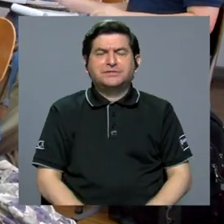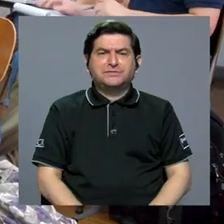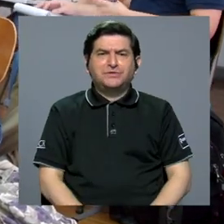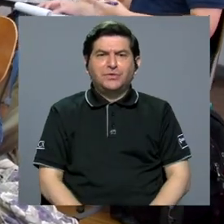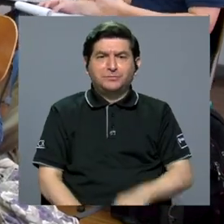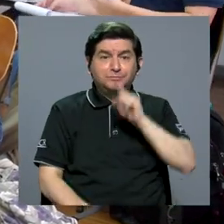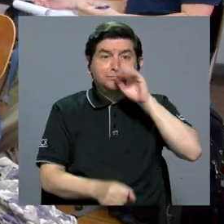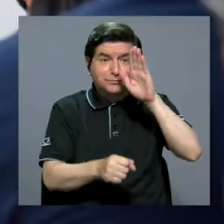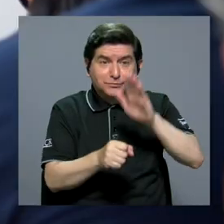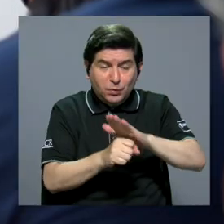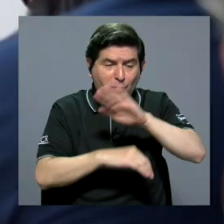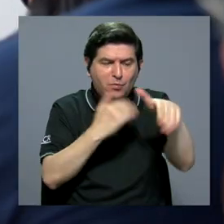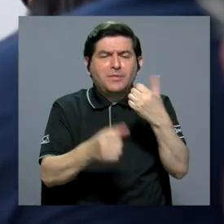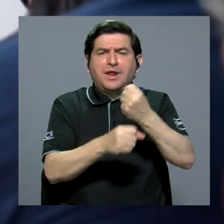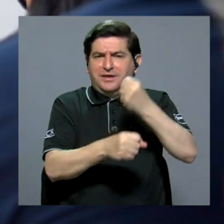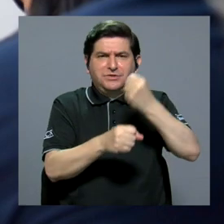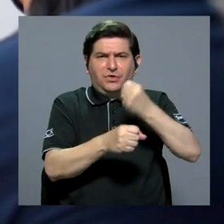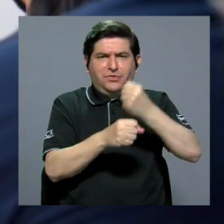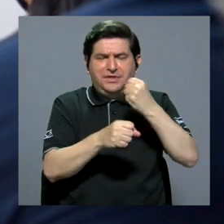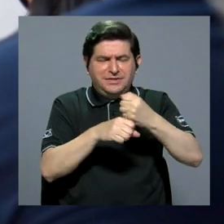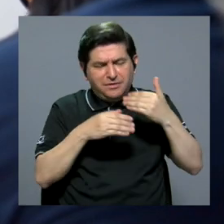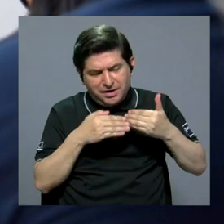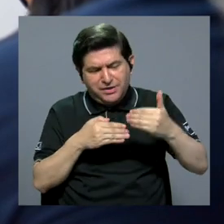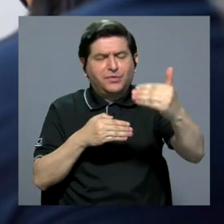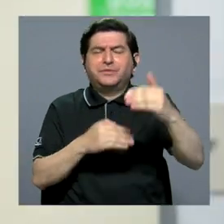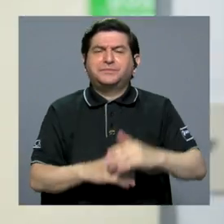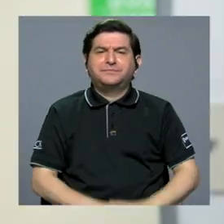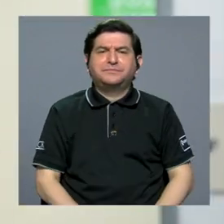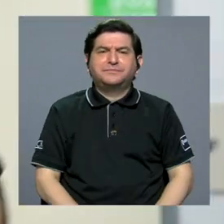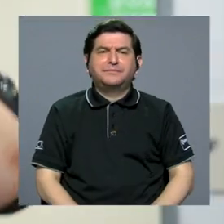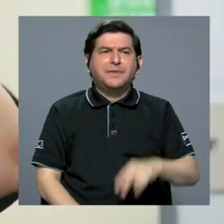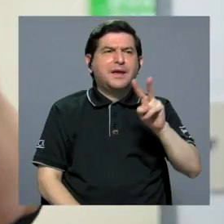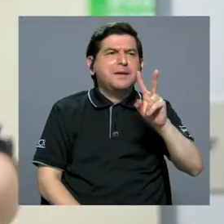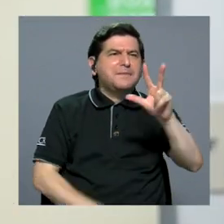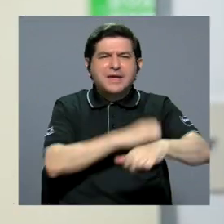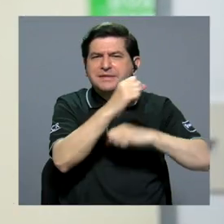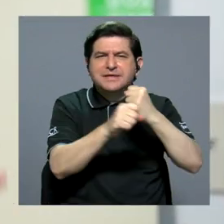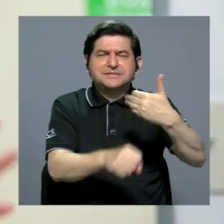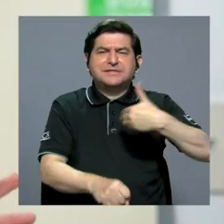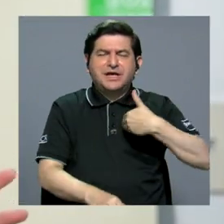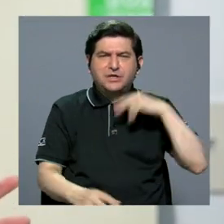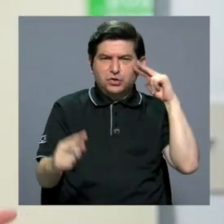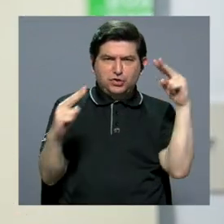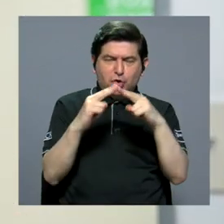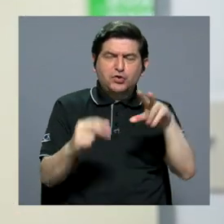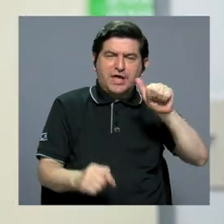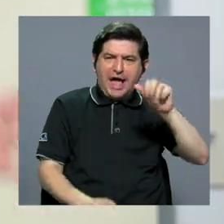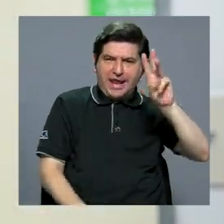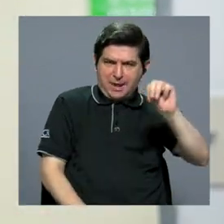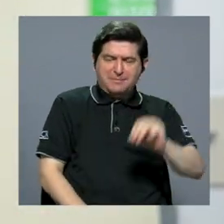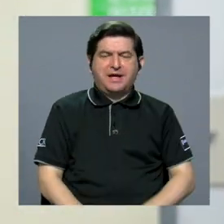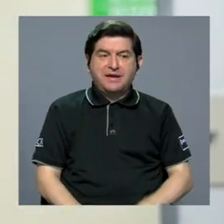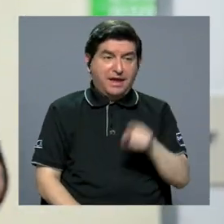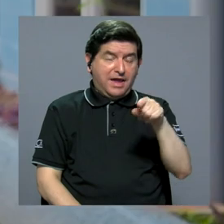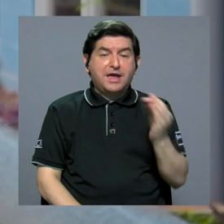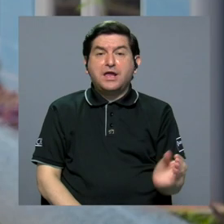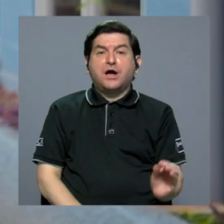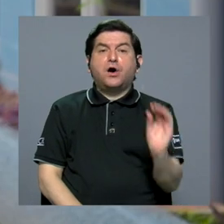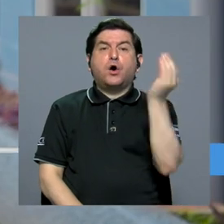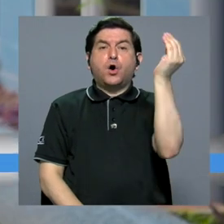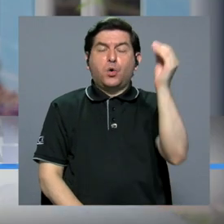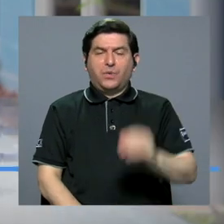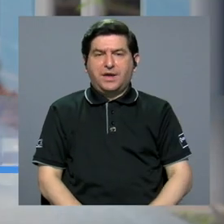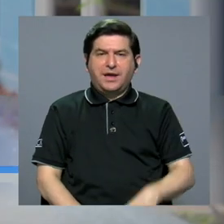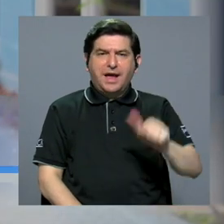verdad, con toda la labor que ella ha hecho. En los 23 años que tengo de conocer a Ana María, desde que ella era adolescente,